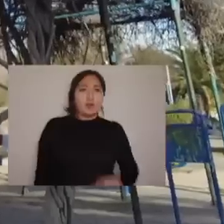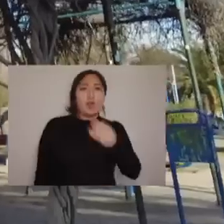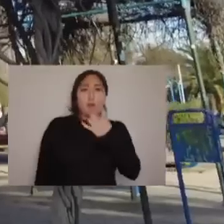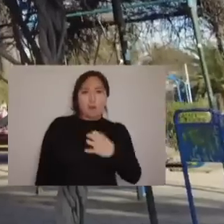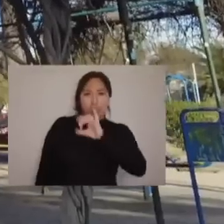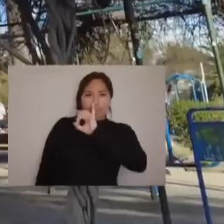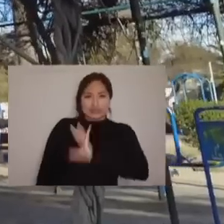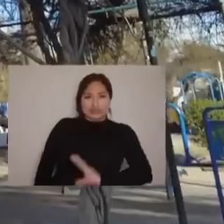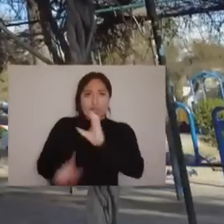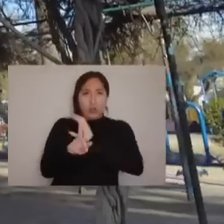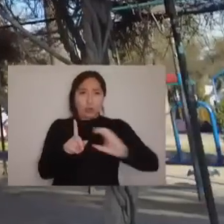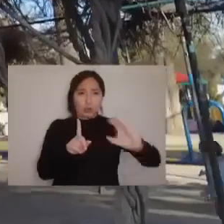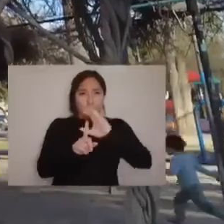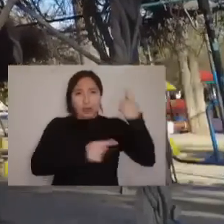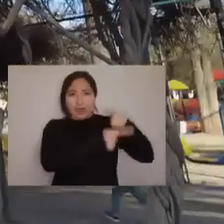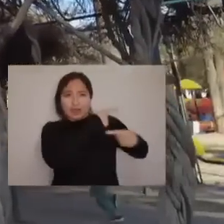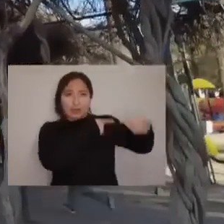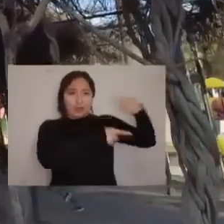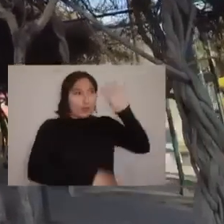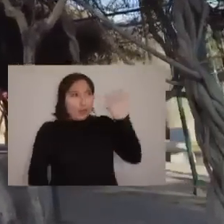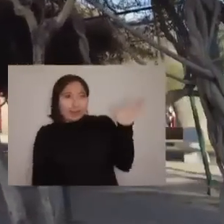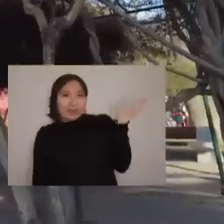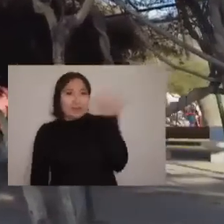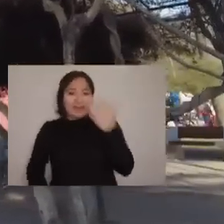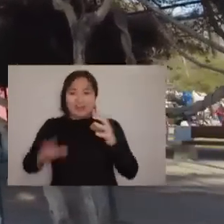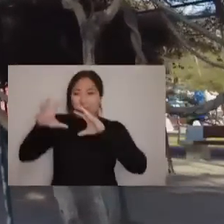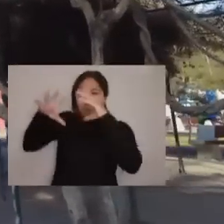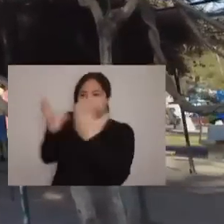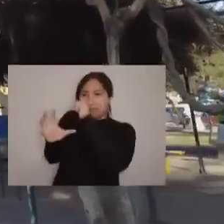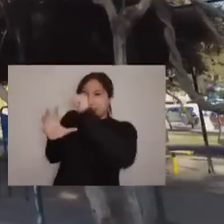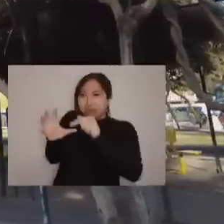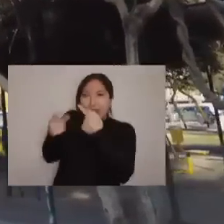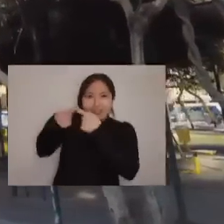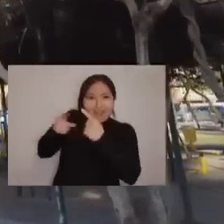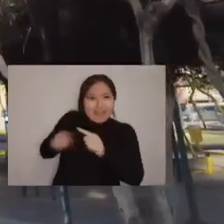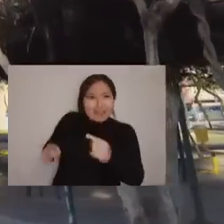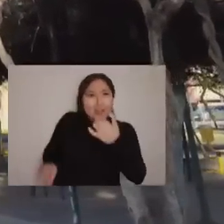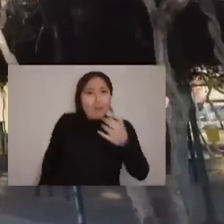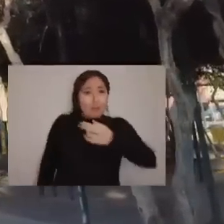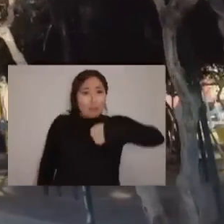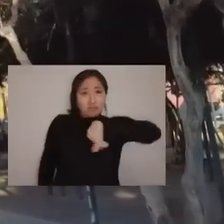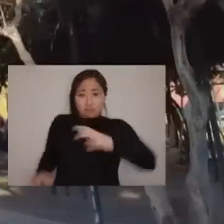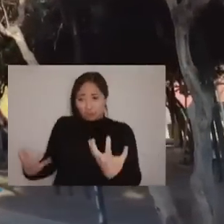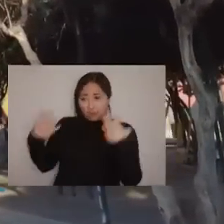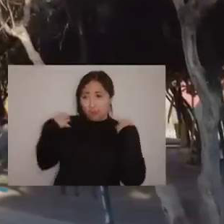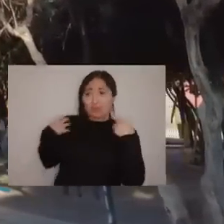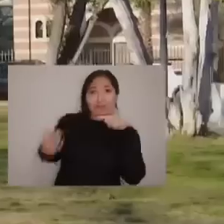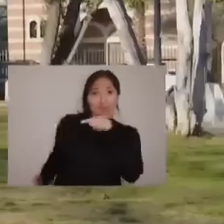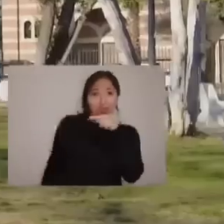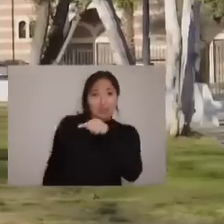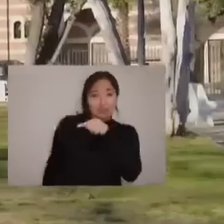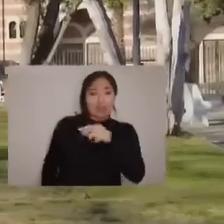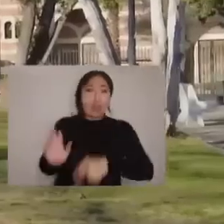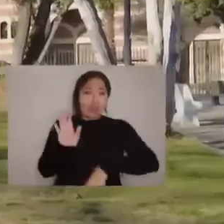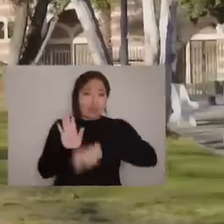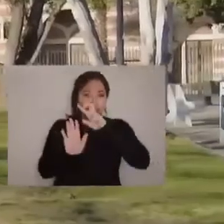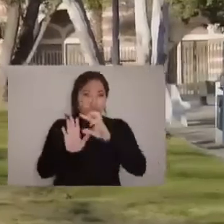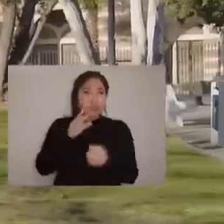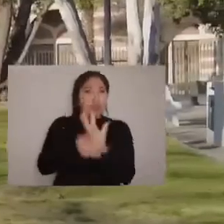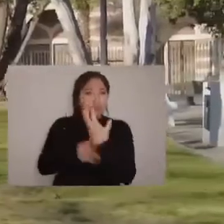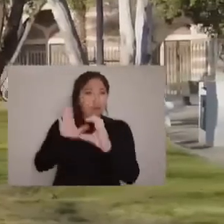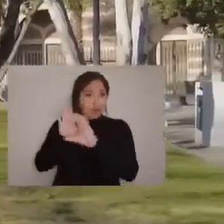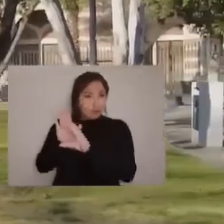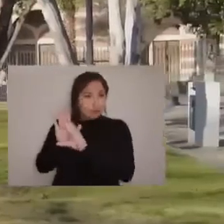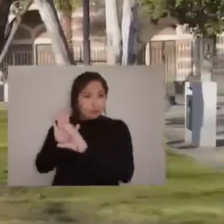Porque Chile es cultural, histórica, climática y geográficamente diverso y porque nos hacemos cargo de esta diversidad en el